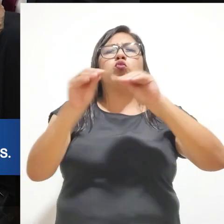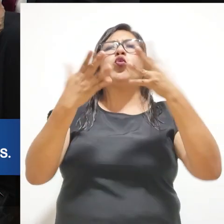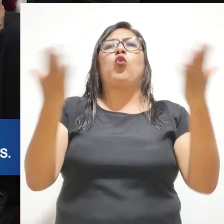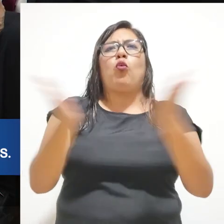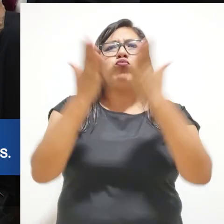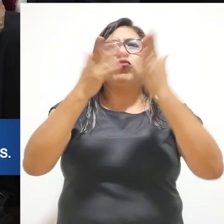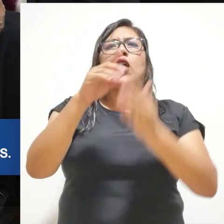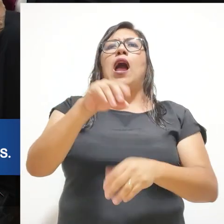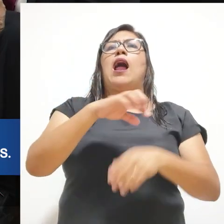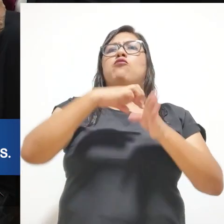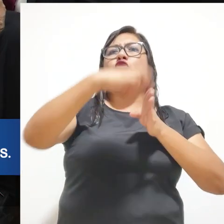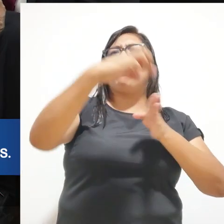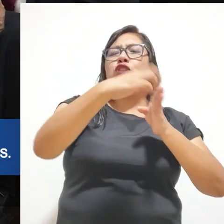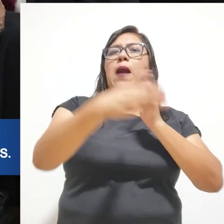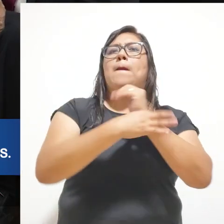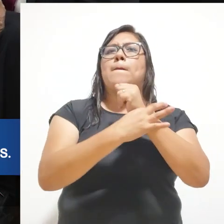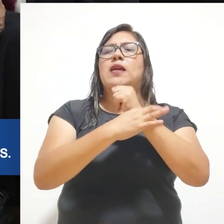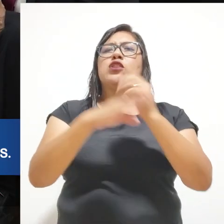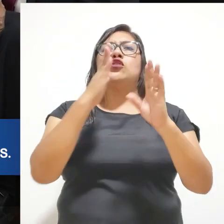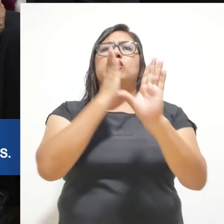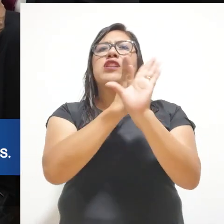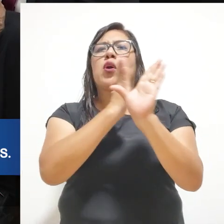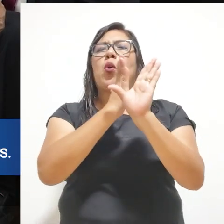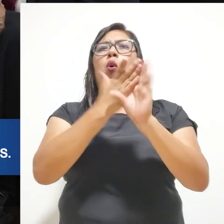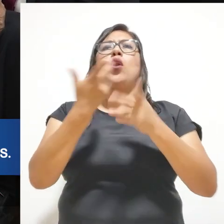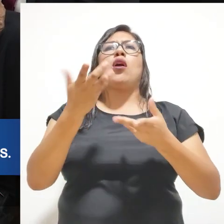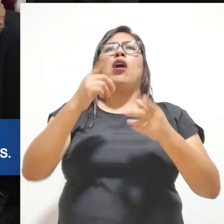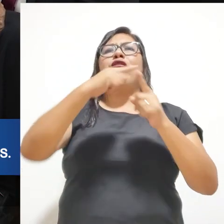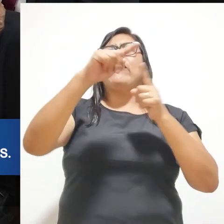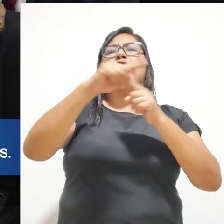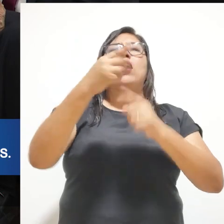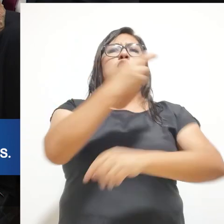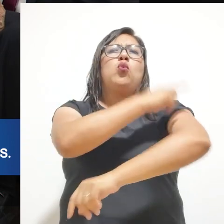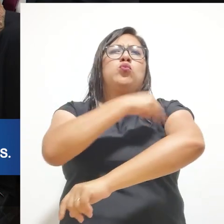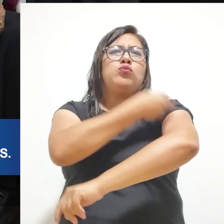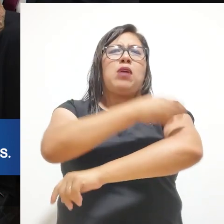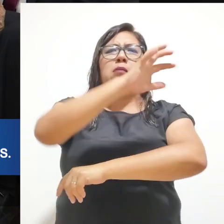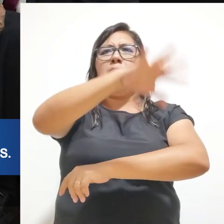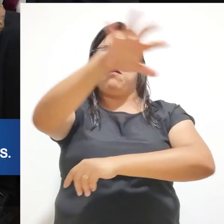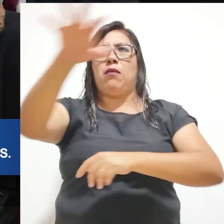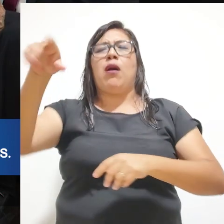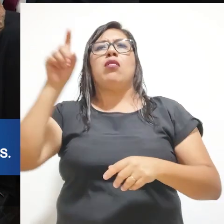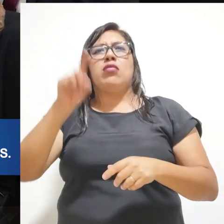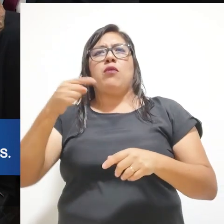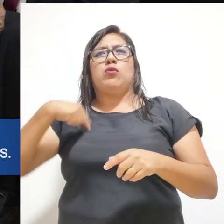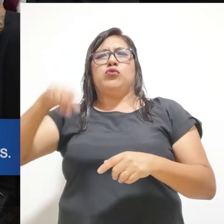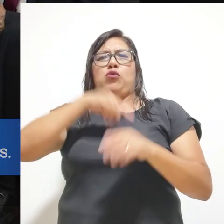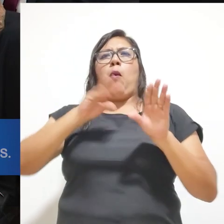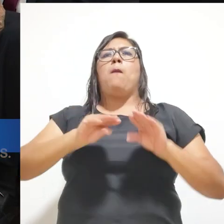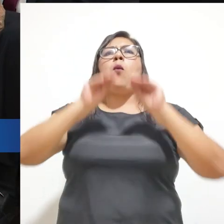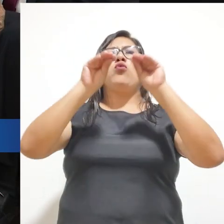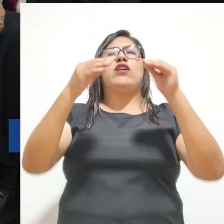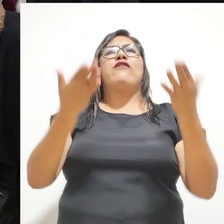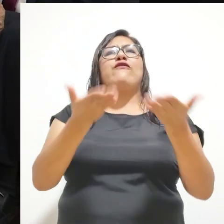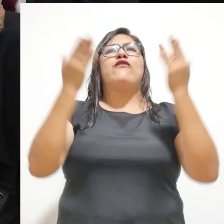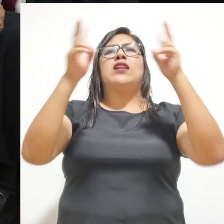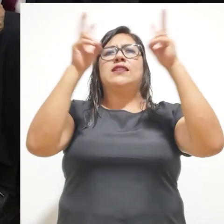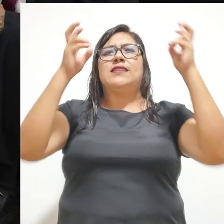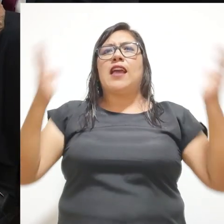movilizando los colegios profesionales, médicos, a los psicólogos, a la cadena de salud, los hospitales, deberíamos hacer toda una plataforma